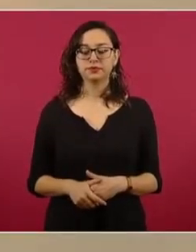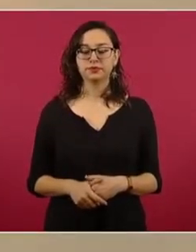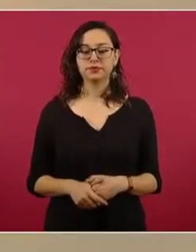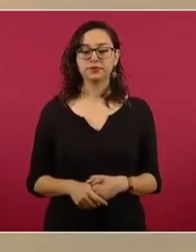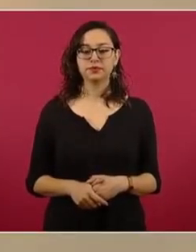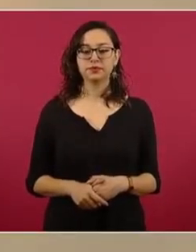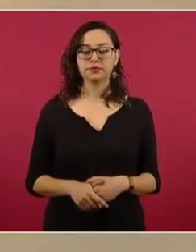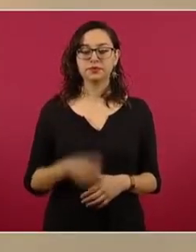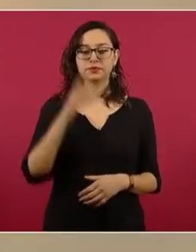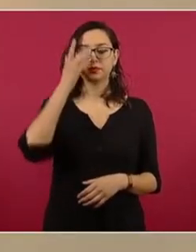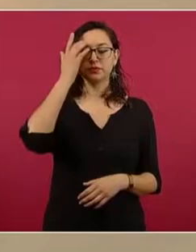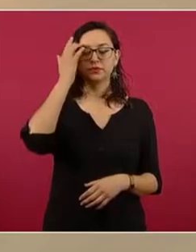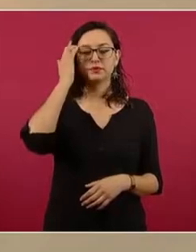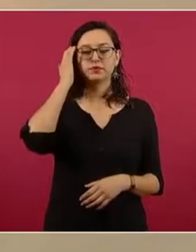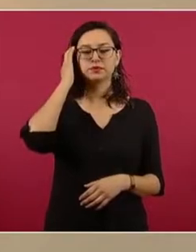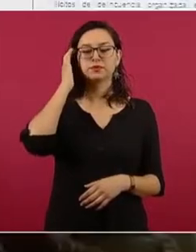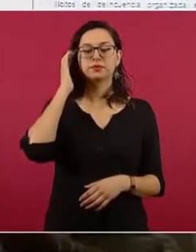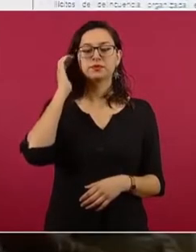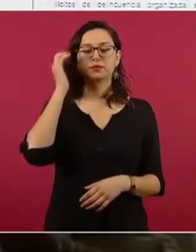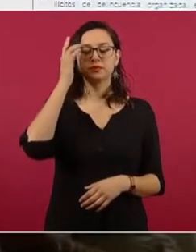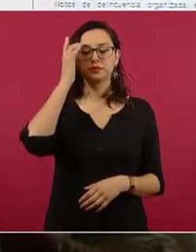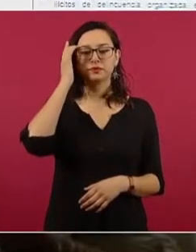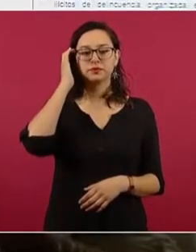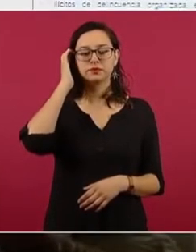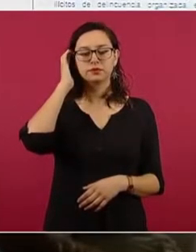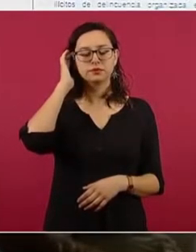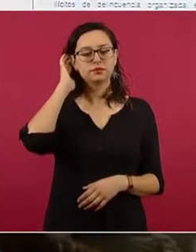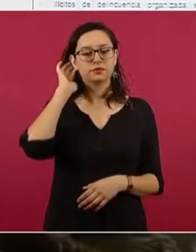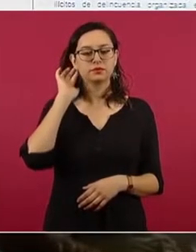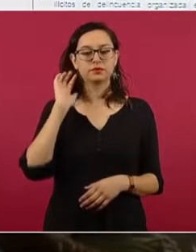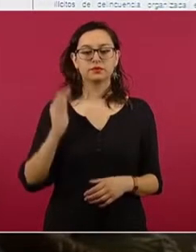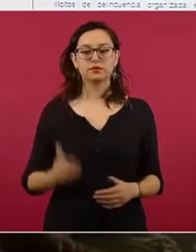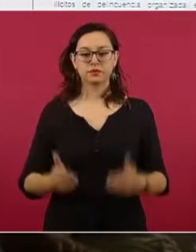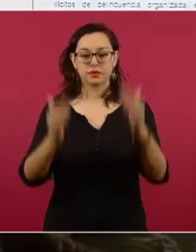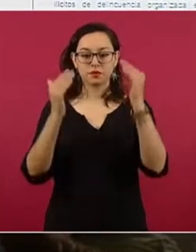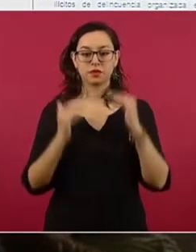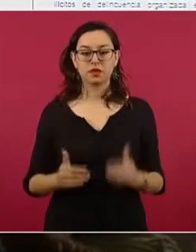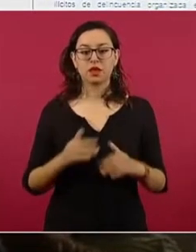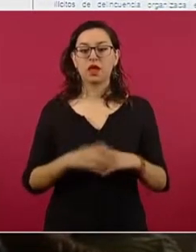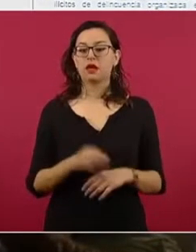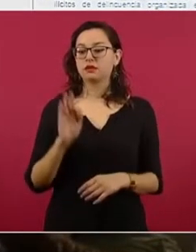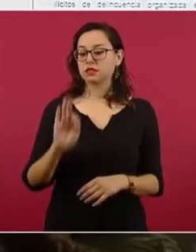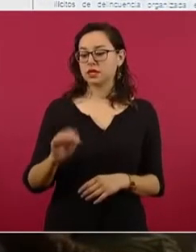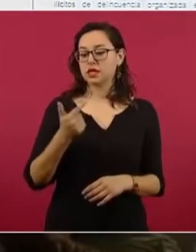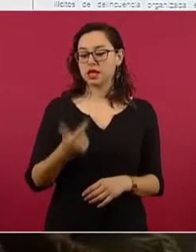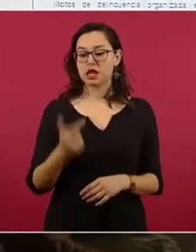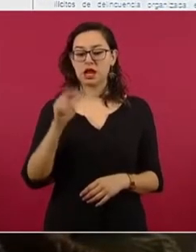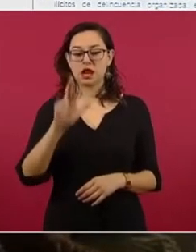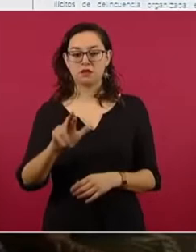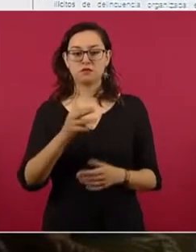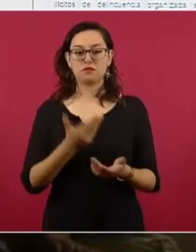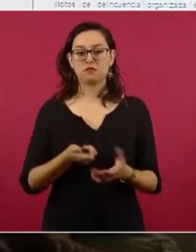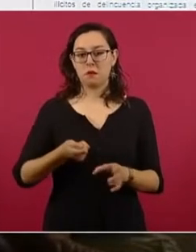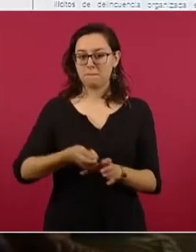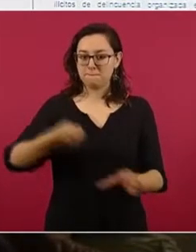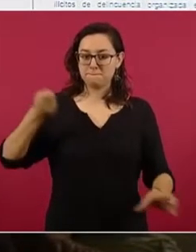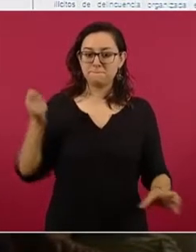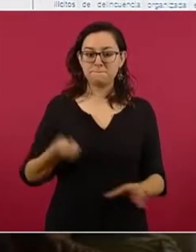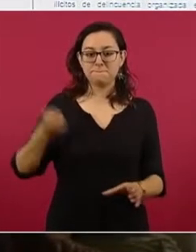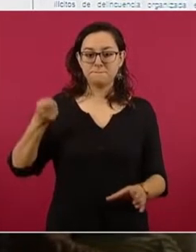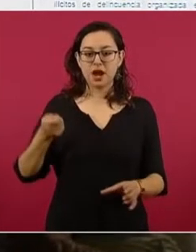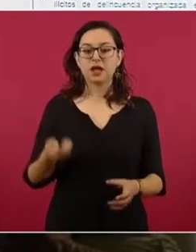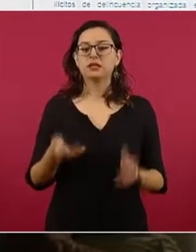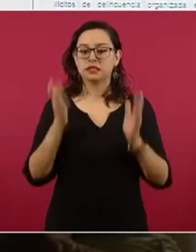sentencia que, a través de la Fiscalía General de la República, de la Fiscalía en materia de